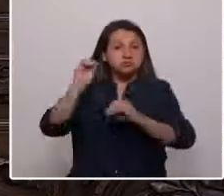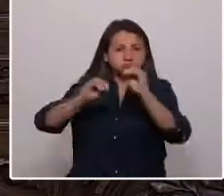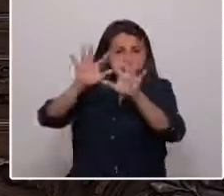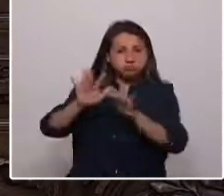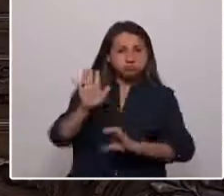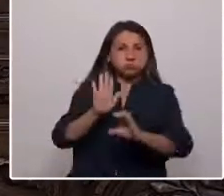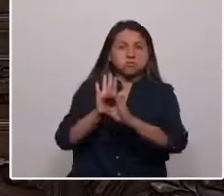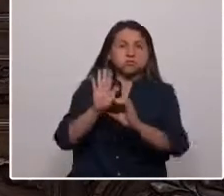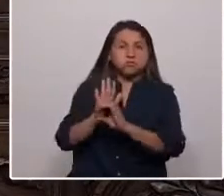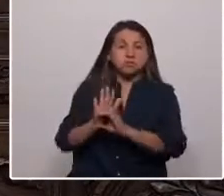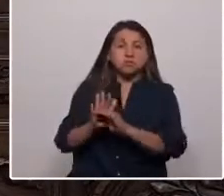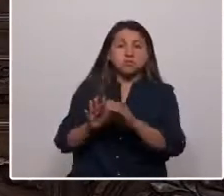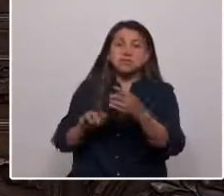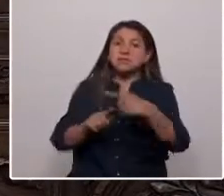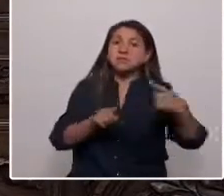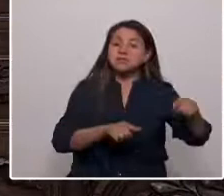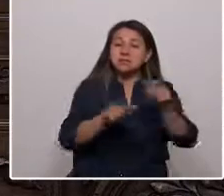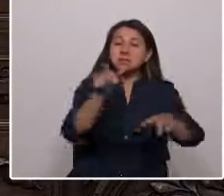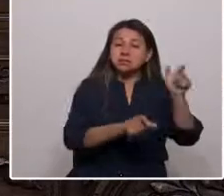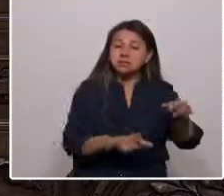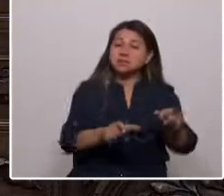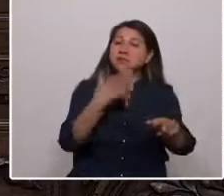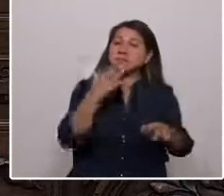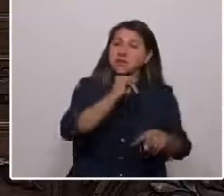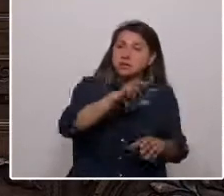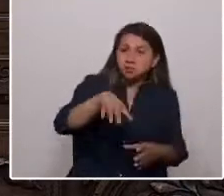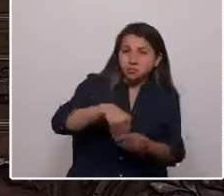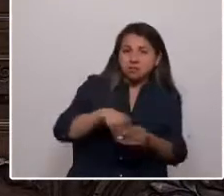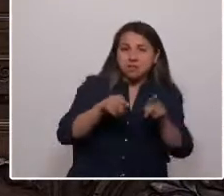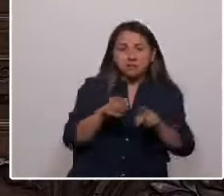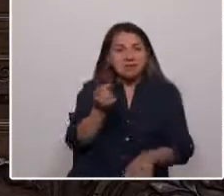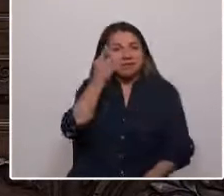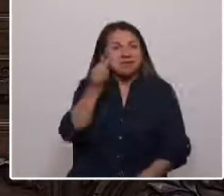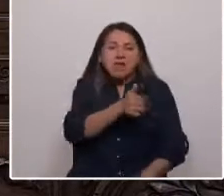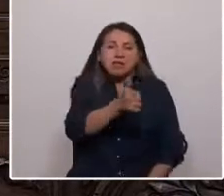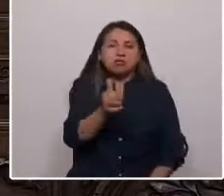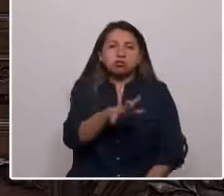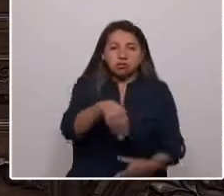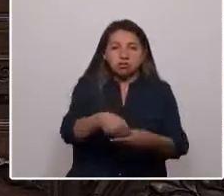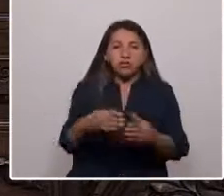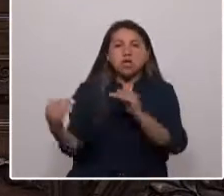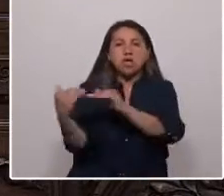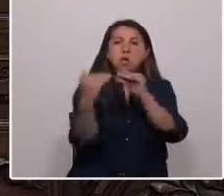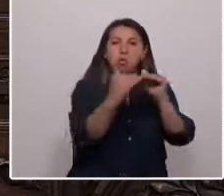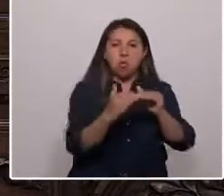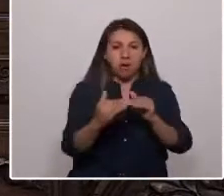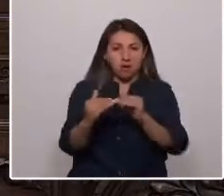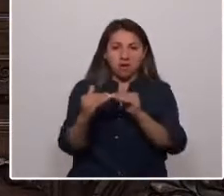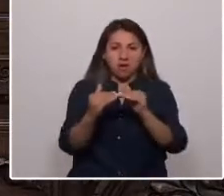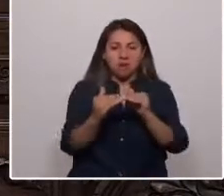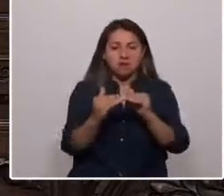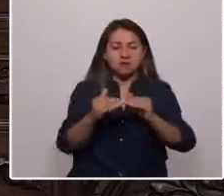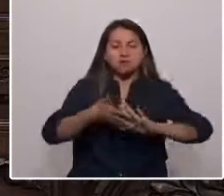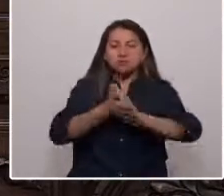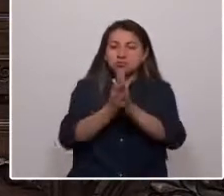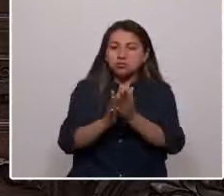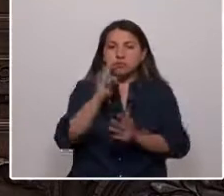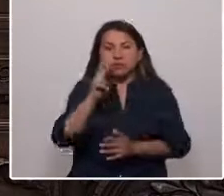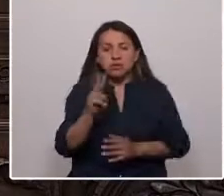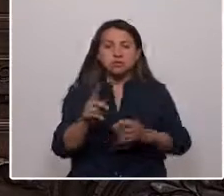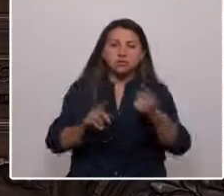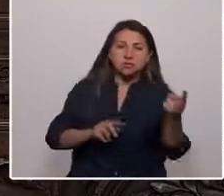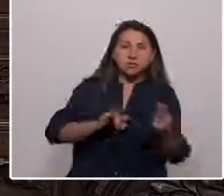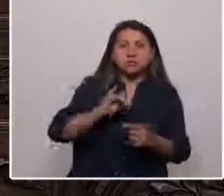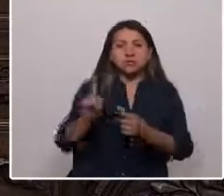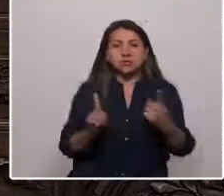diversa e inclusiva, que los comprenda a todos como iguales en la riqueza de nuestras diferencias, que garantice